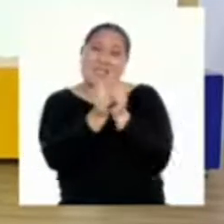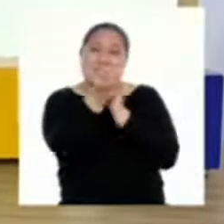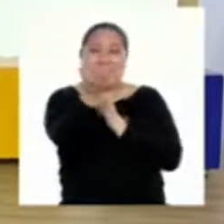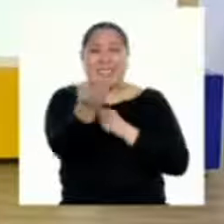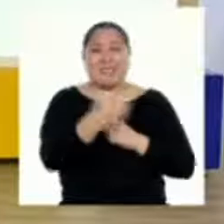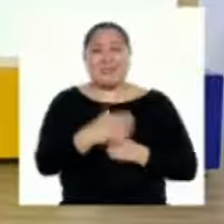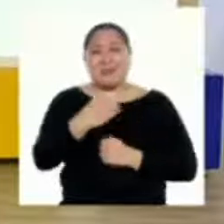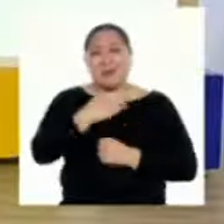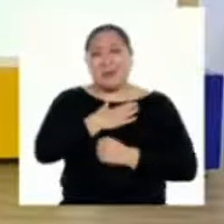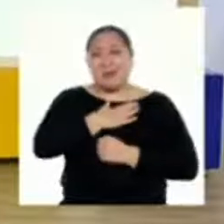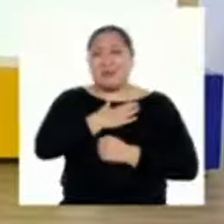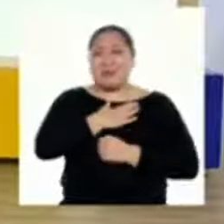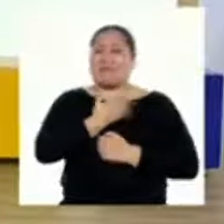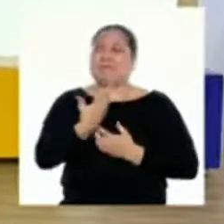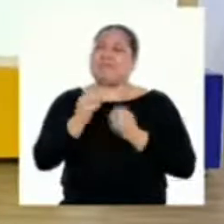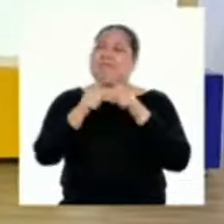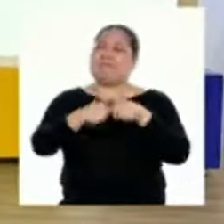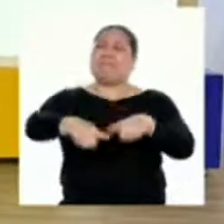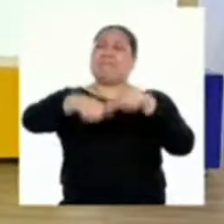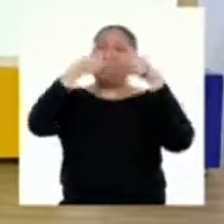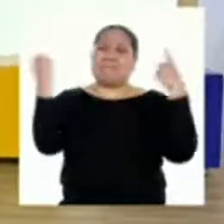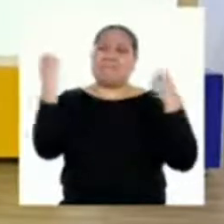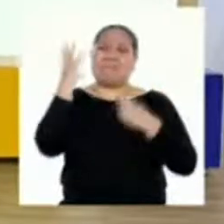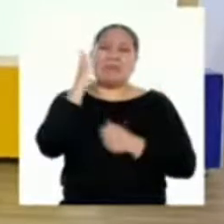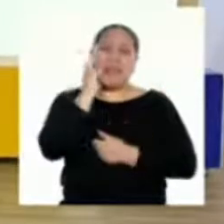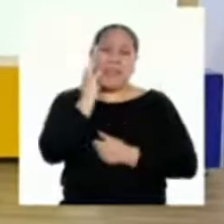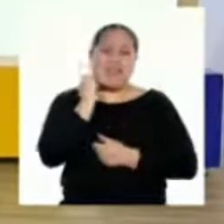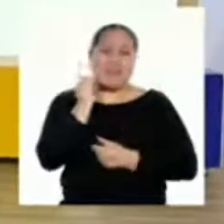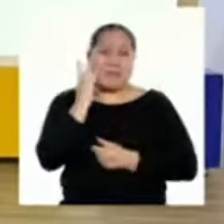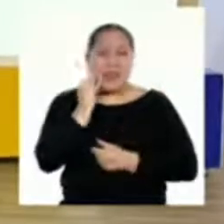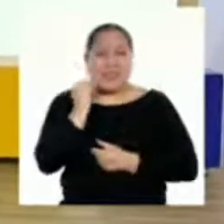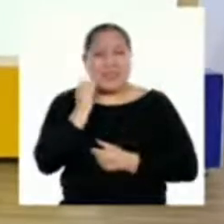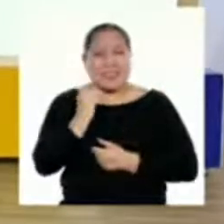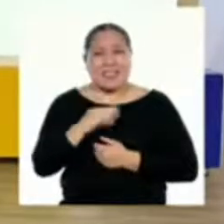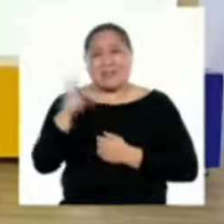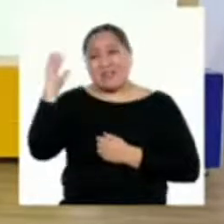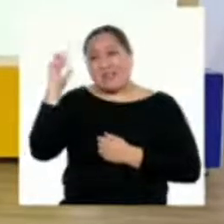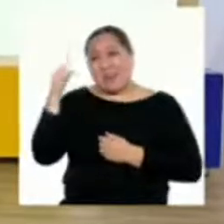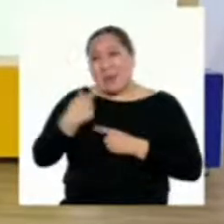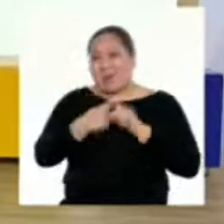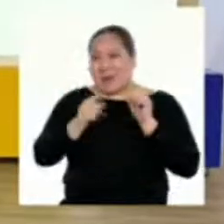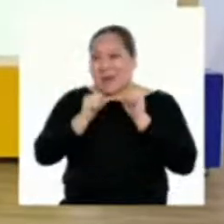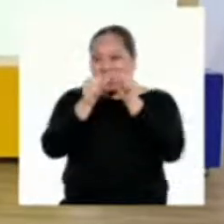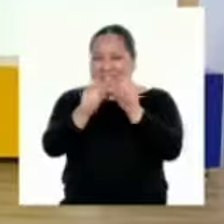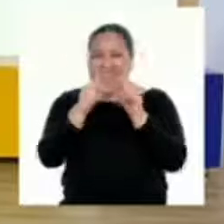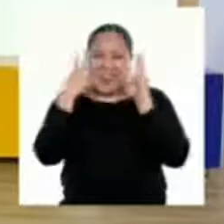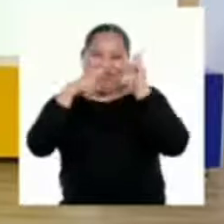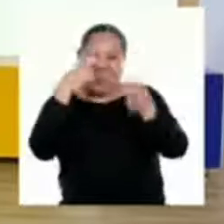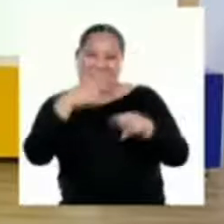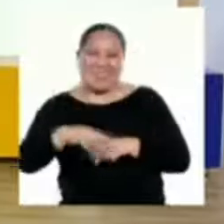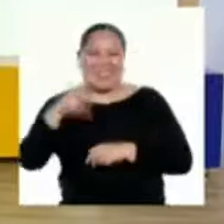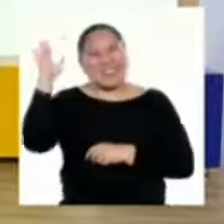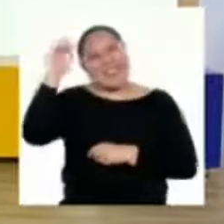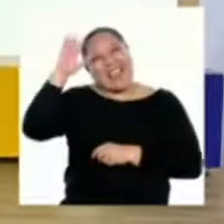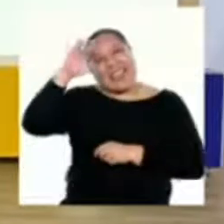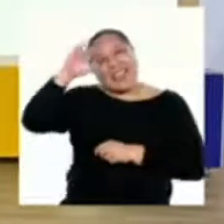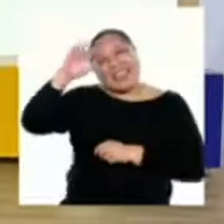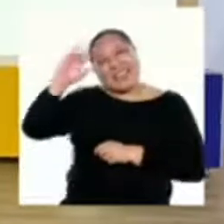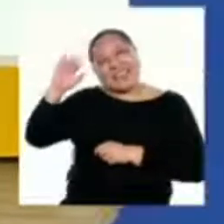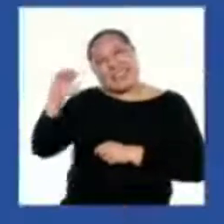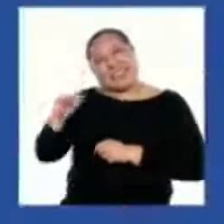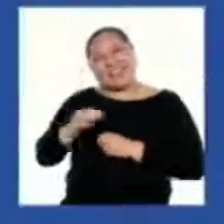una gran experiencia Me despido pero seguiré en la sintonía con ustedes Nos vemos pronto ¡Suscríbete!